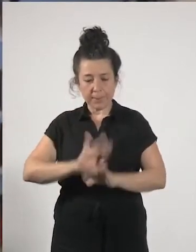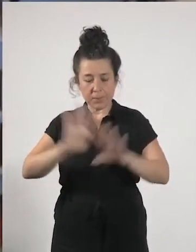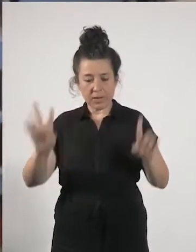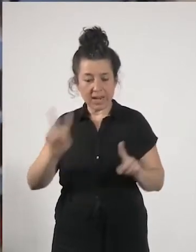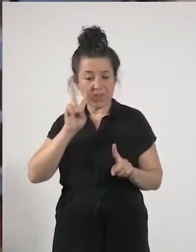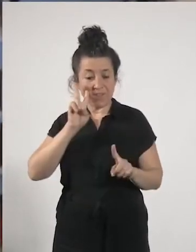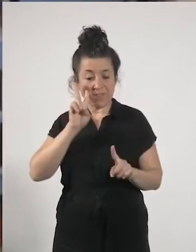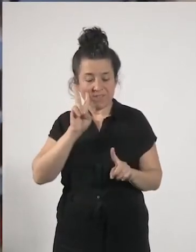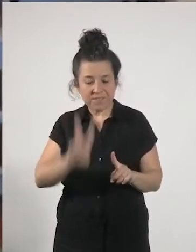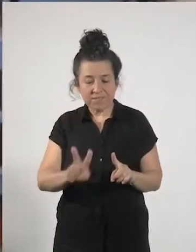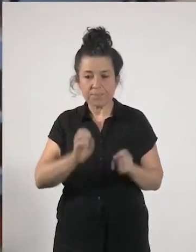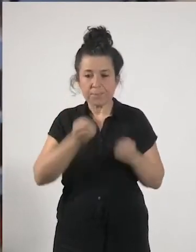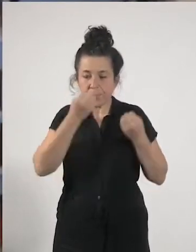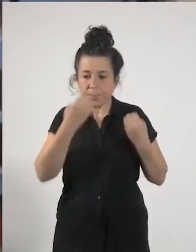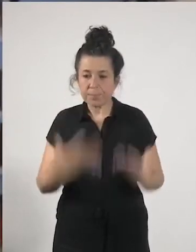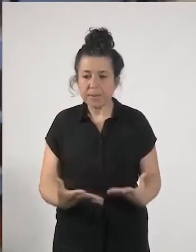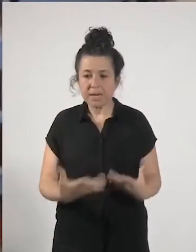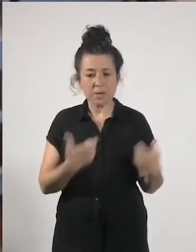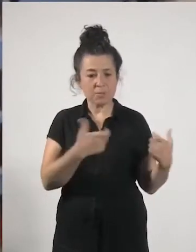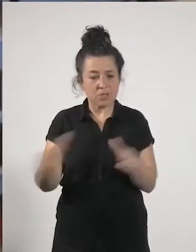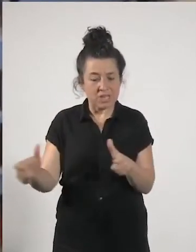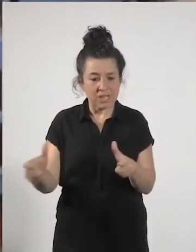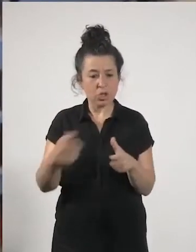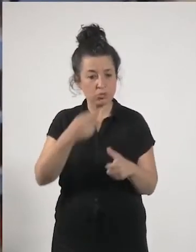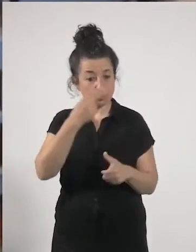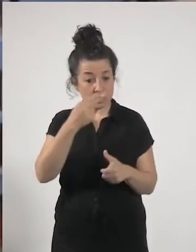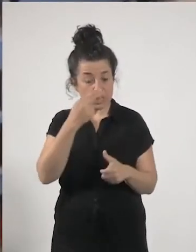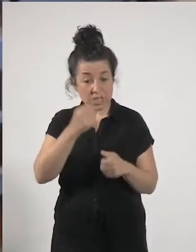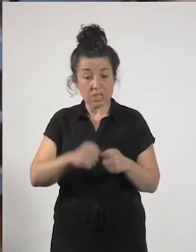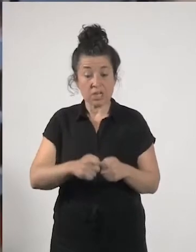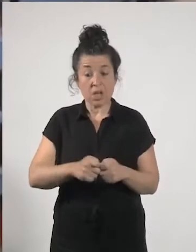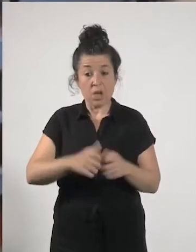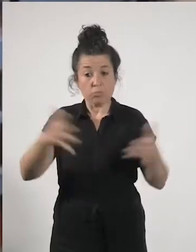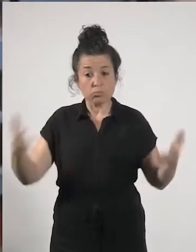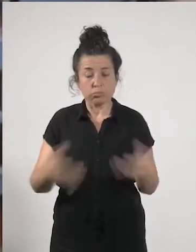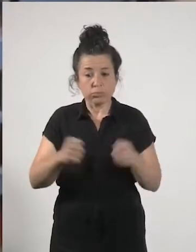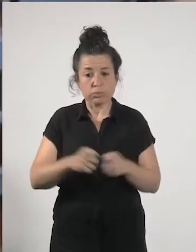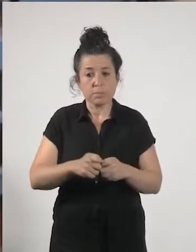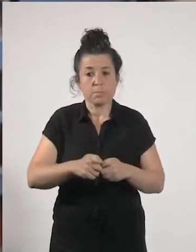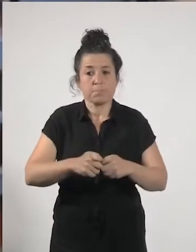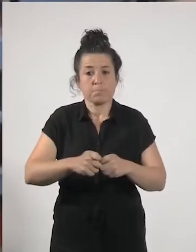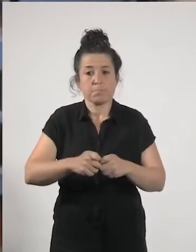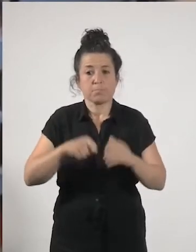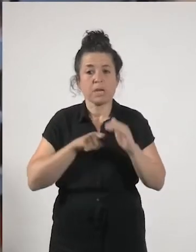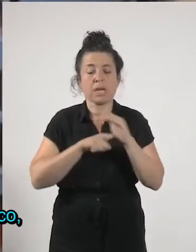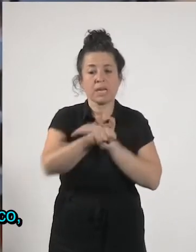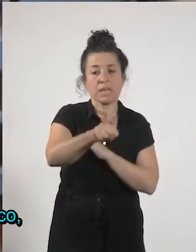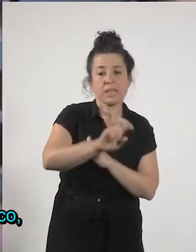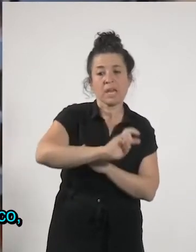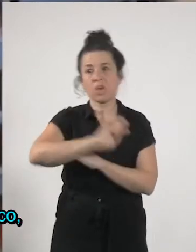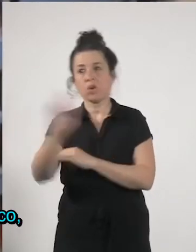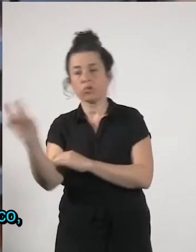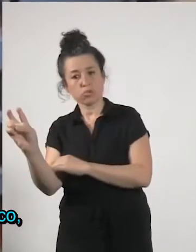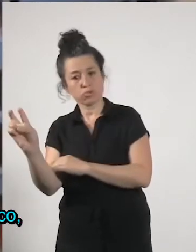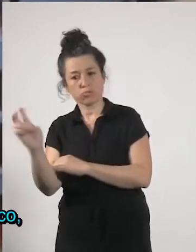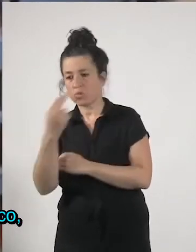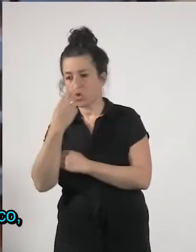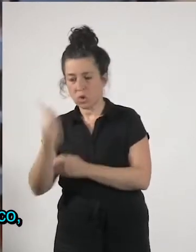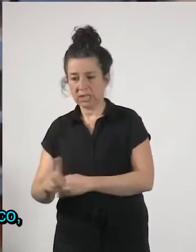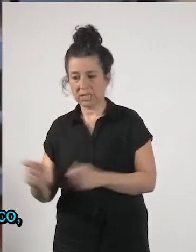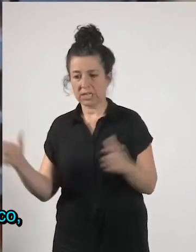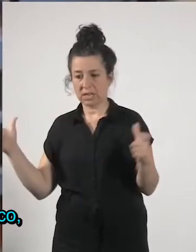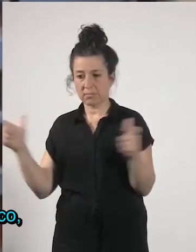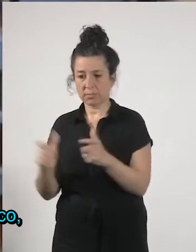crezcan y cuáles cuáles no incluso es posible que algunos decrezcan pero yo creo que habría que